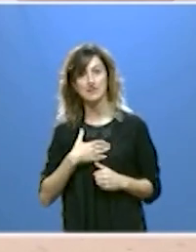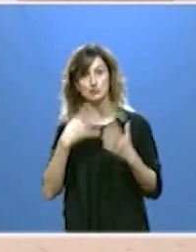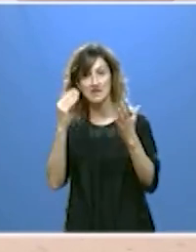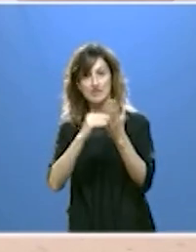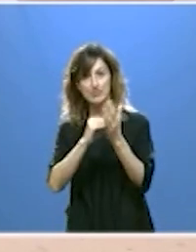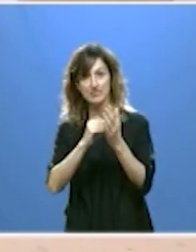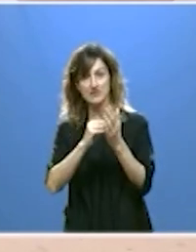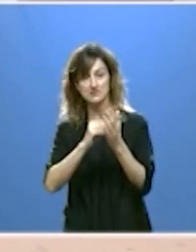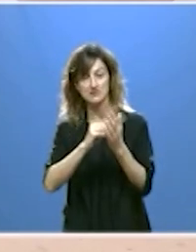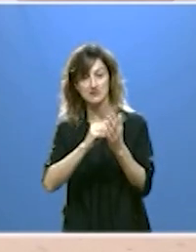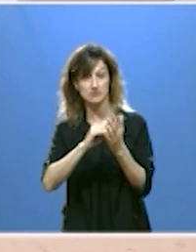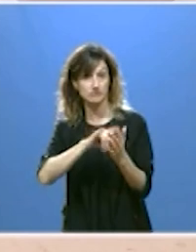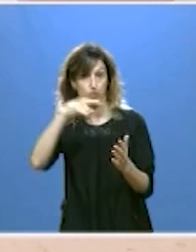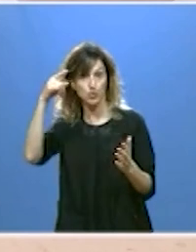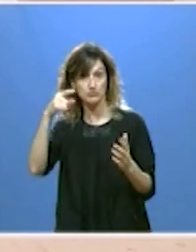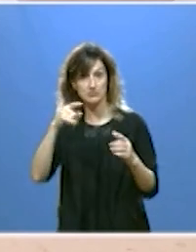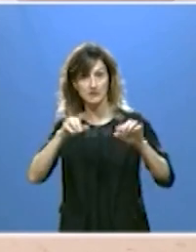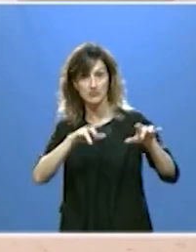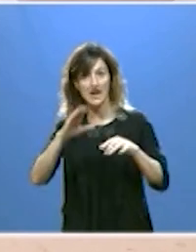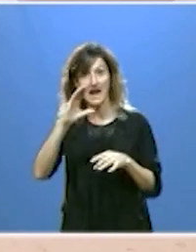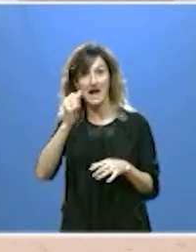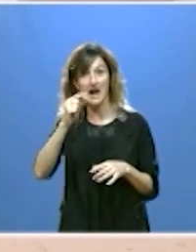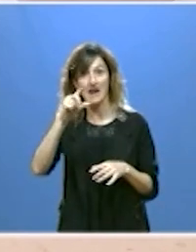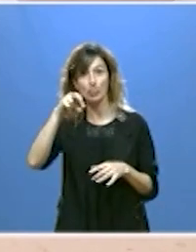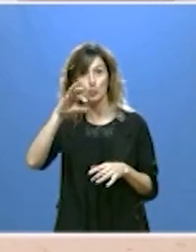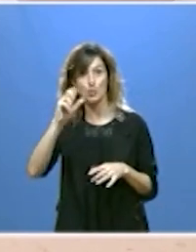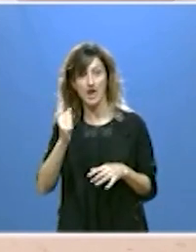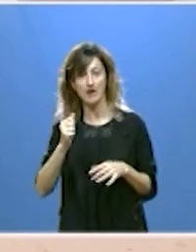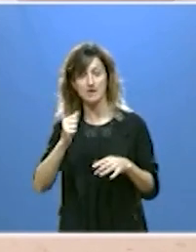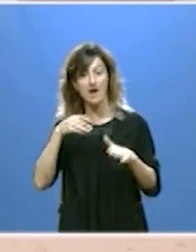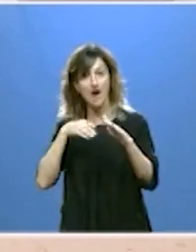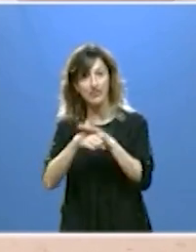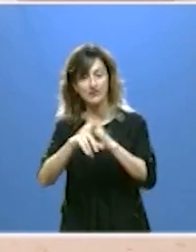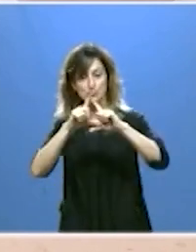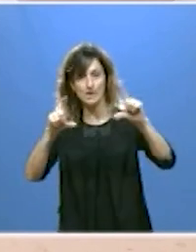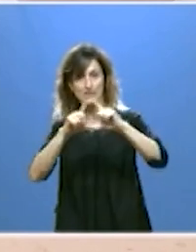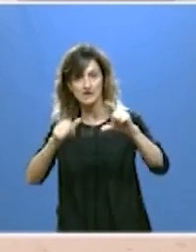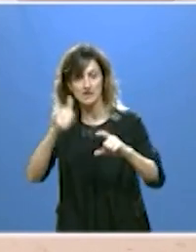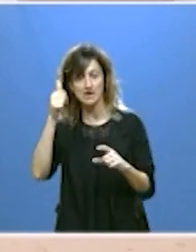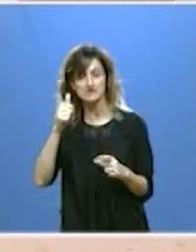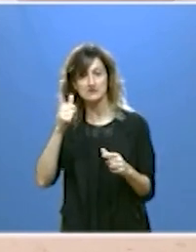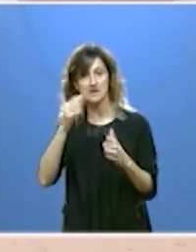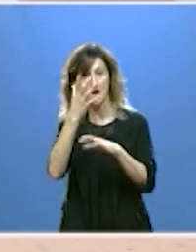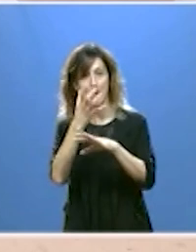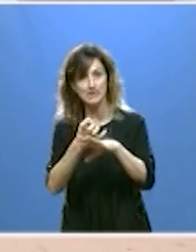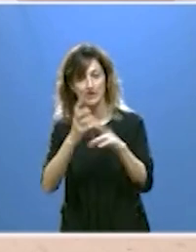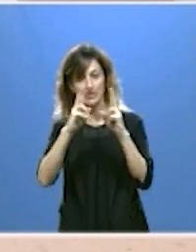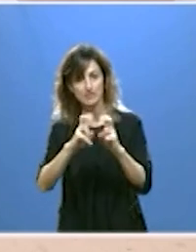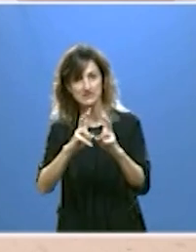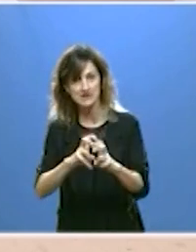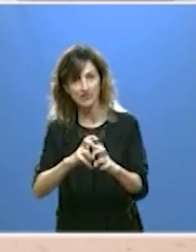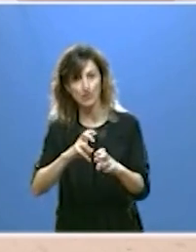la potencia del supercomputador Caléndula y facilitando el acceso a más empresas con aplicaciones en investigación